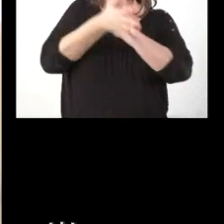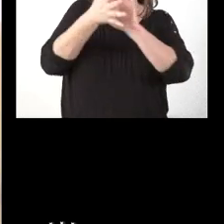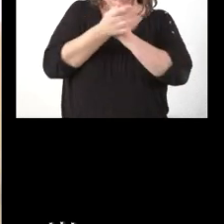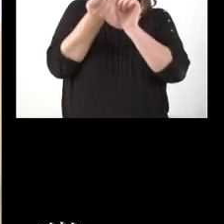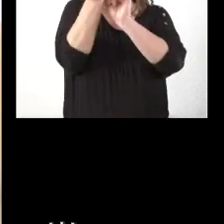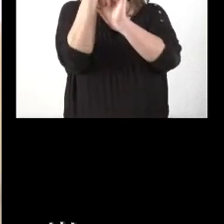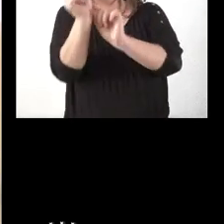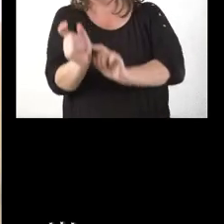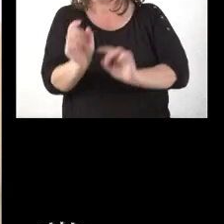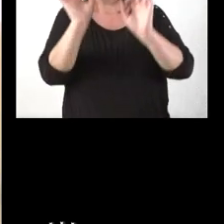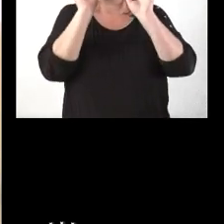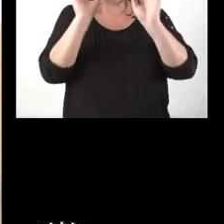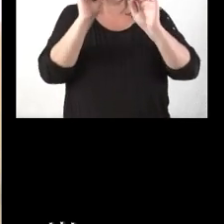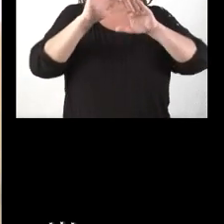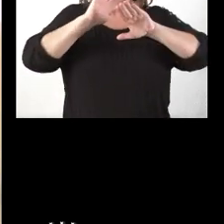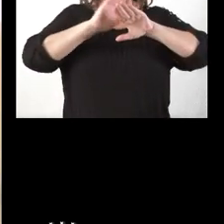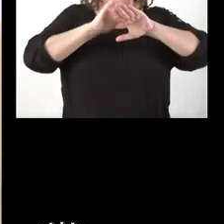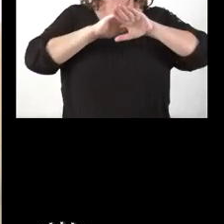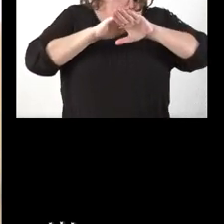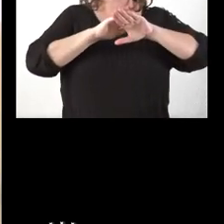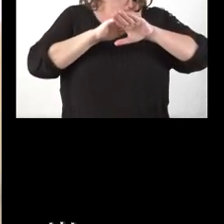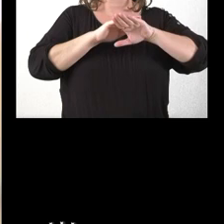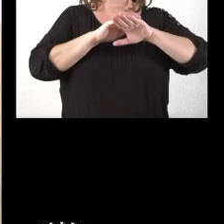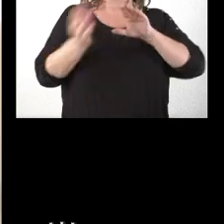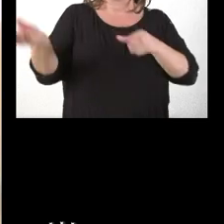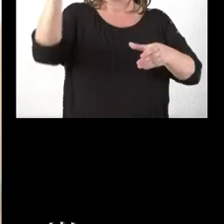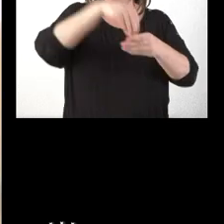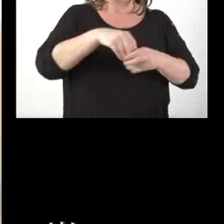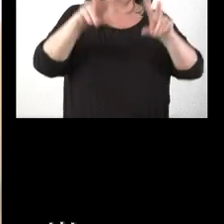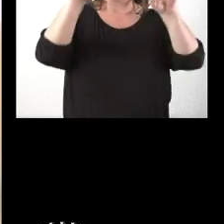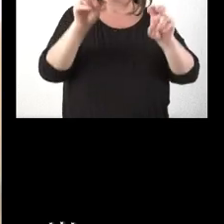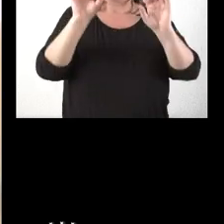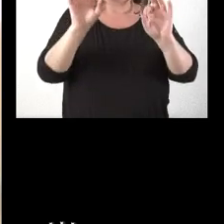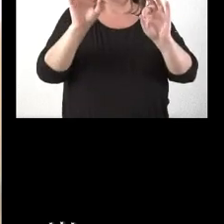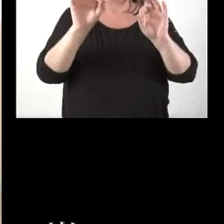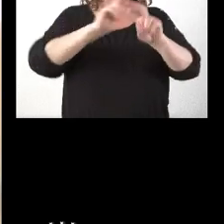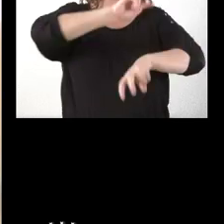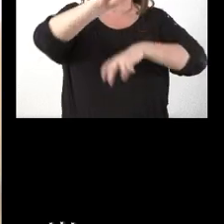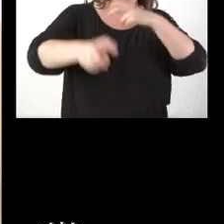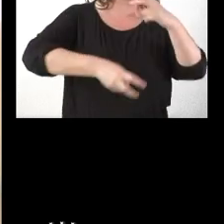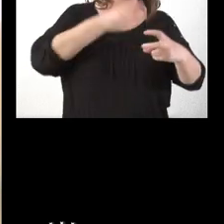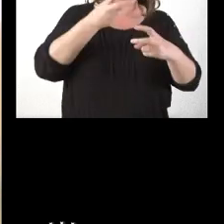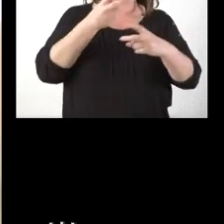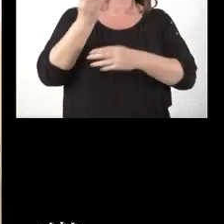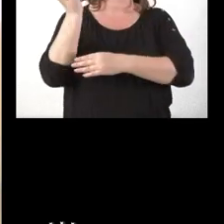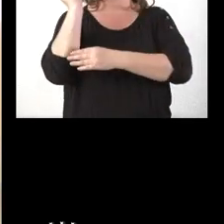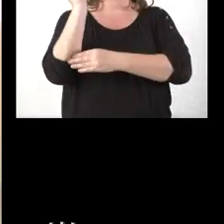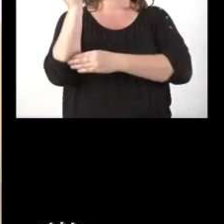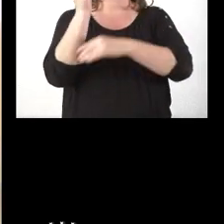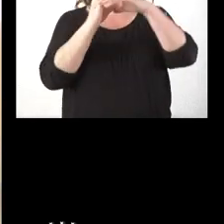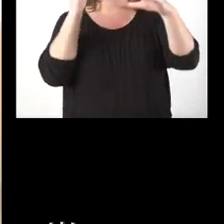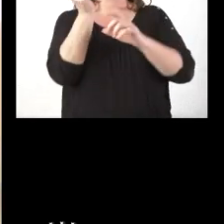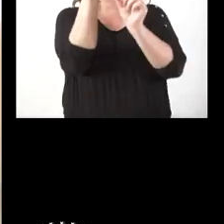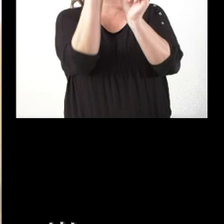presupuestarias que se habían incluido dentro de las reformas de estaciones de autobuses. Y